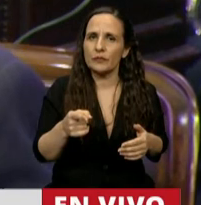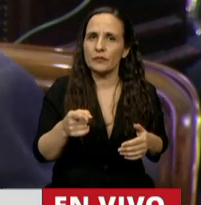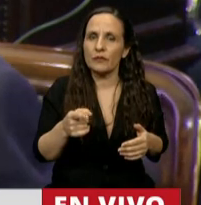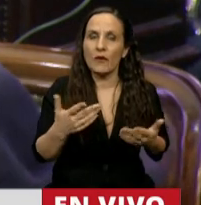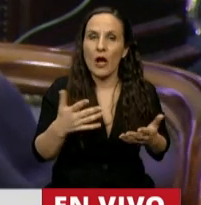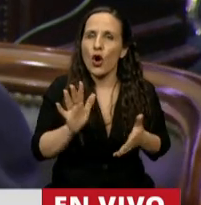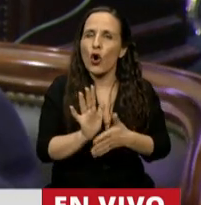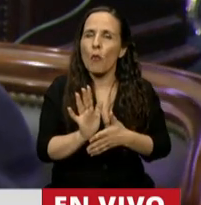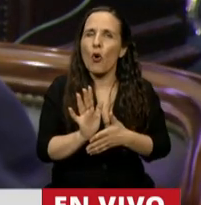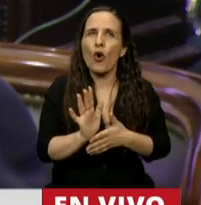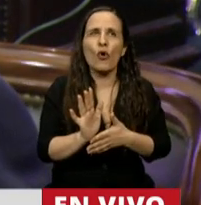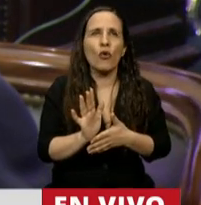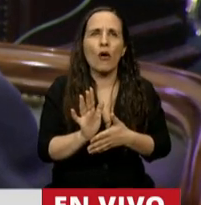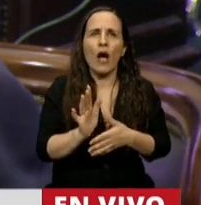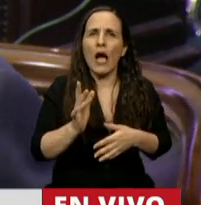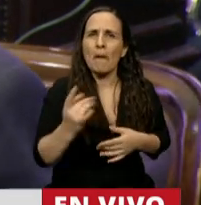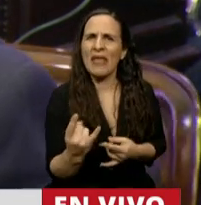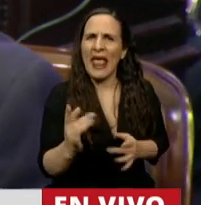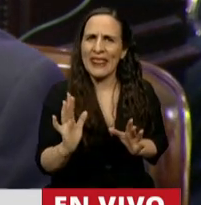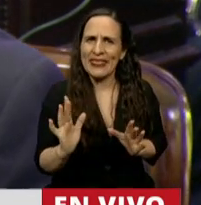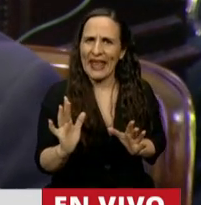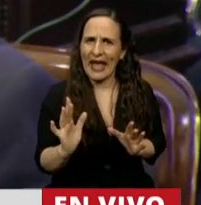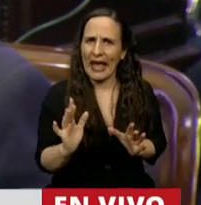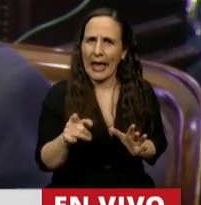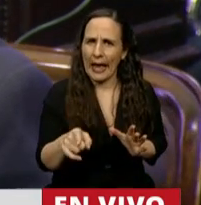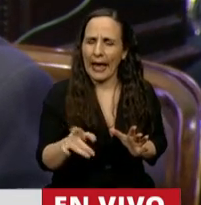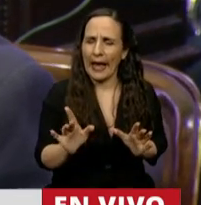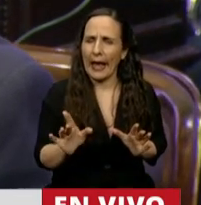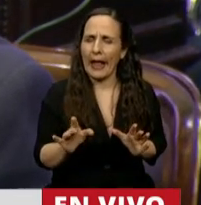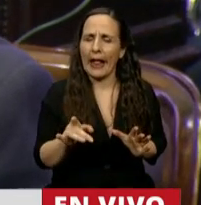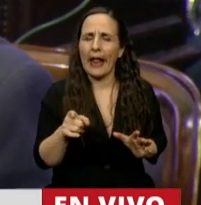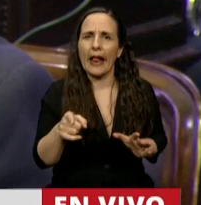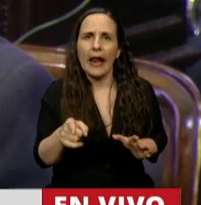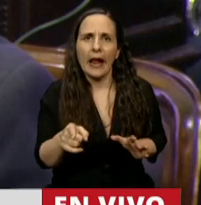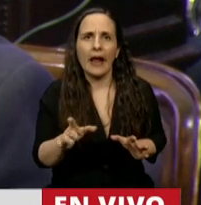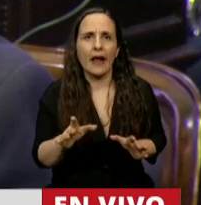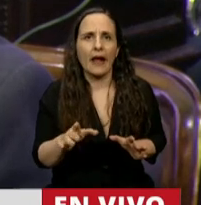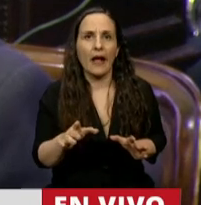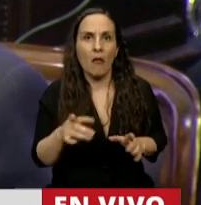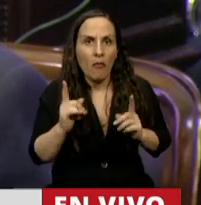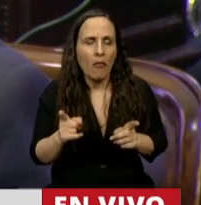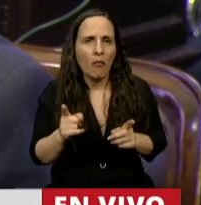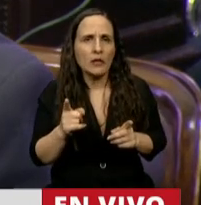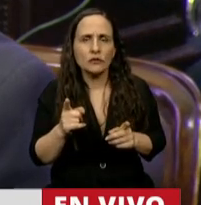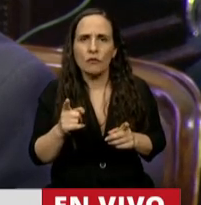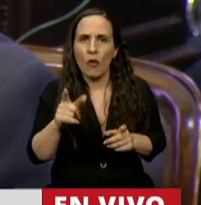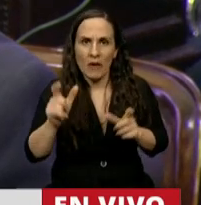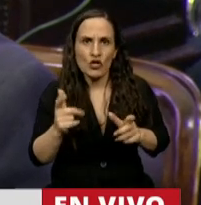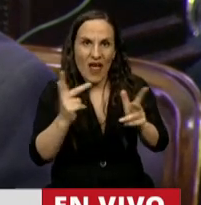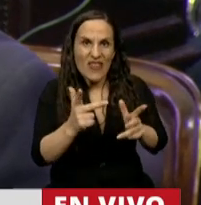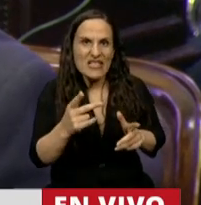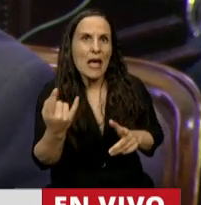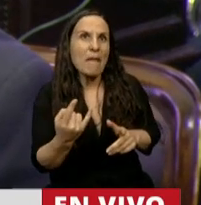una gran mentira que lo que es peor, los propios que escriben la mentira